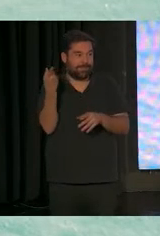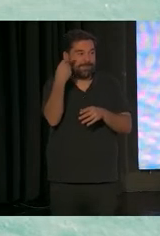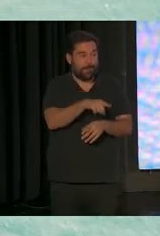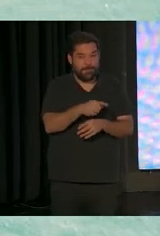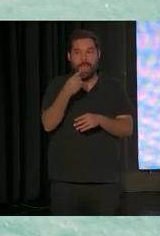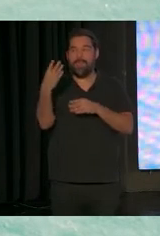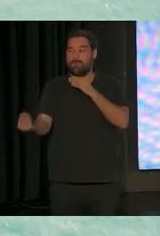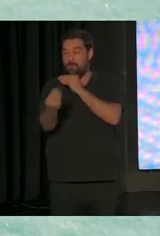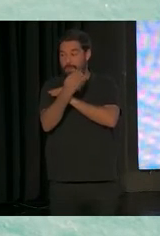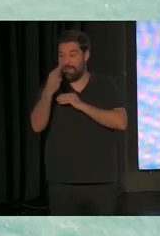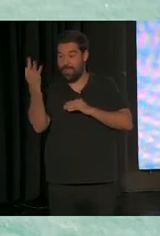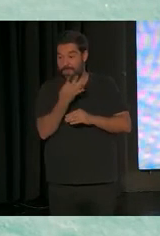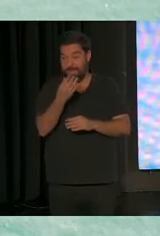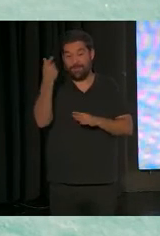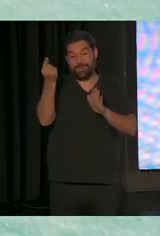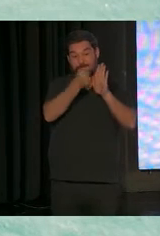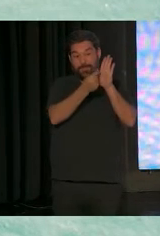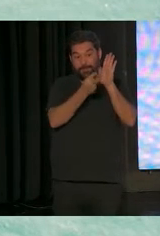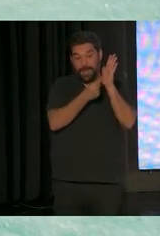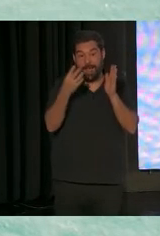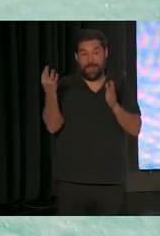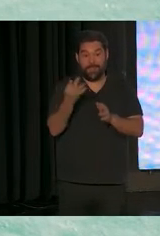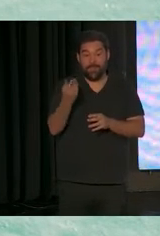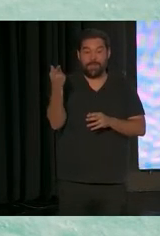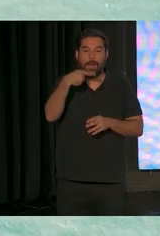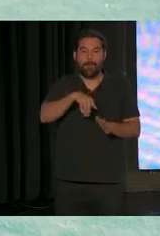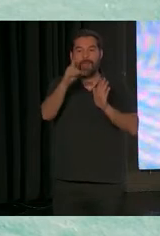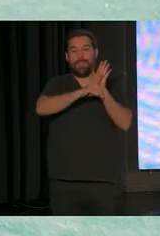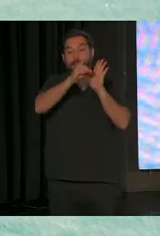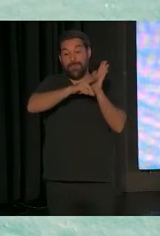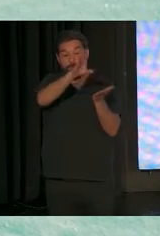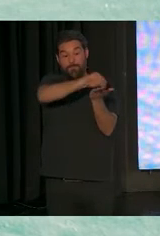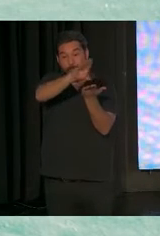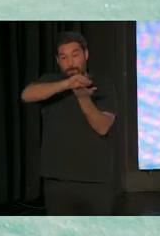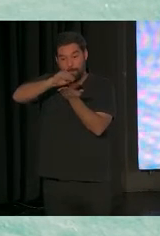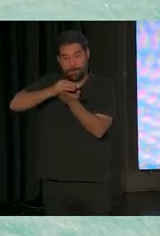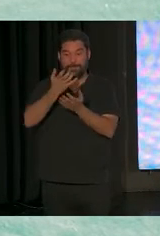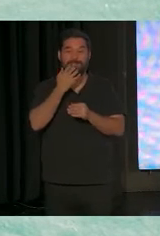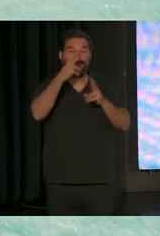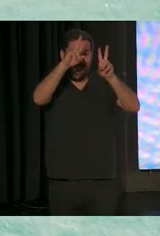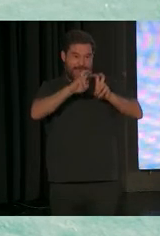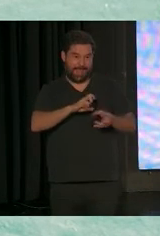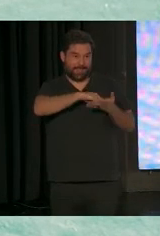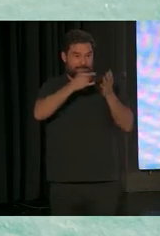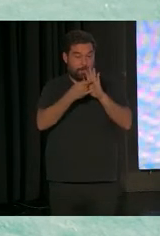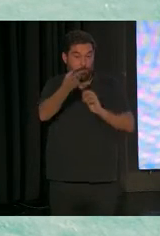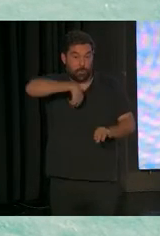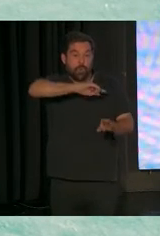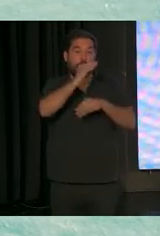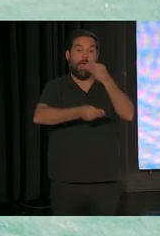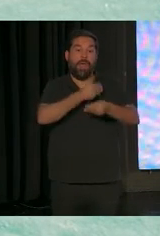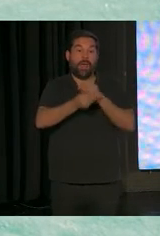dinero. Hay que medir estándares y hay que recoger datos. Y si no hacemos un análisis del sistema, no vamos a poder